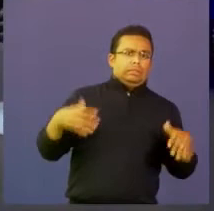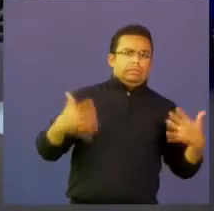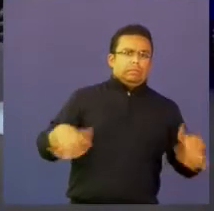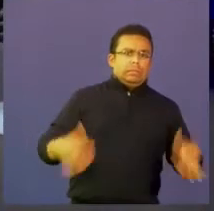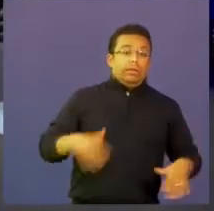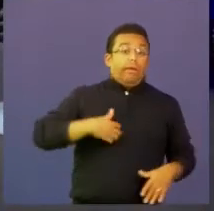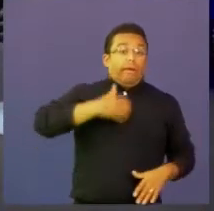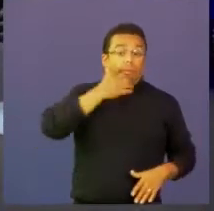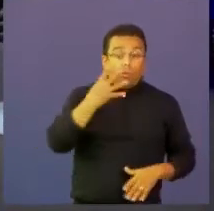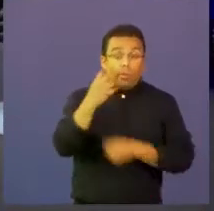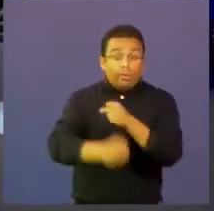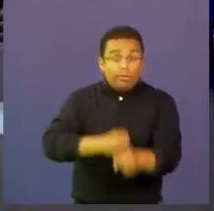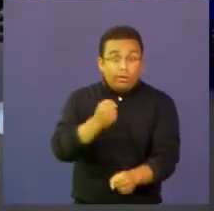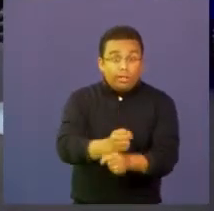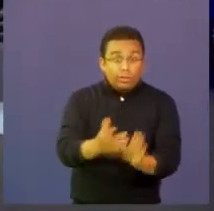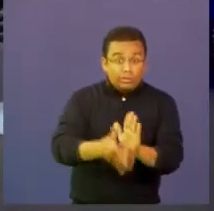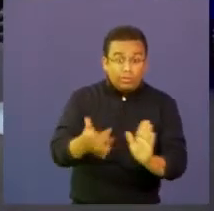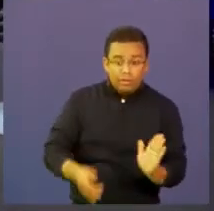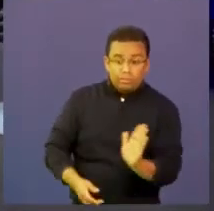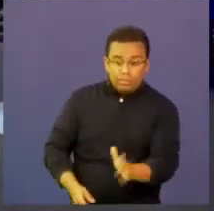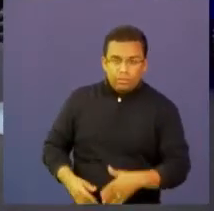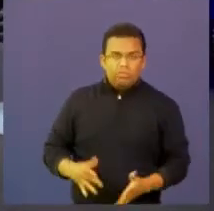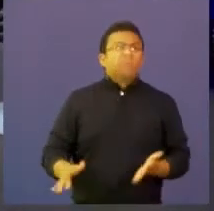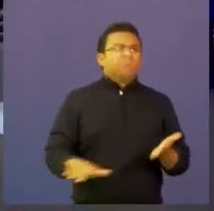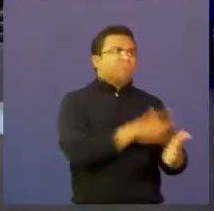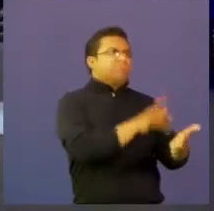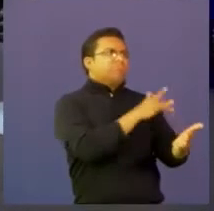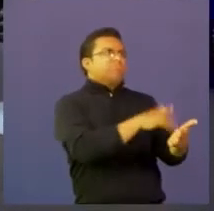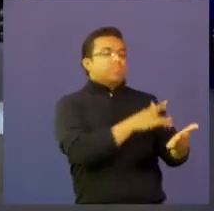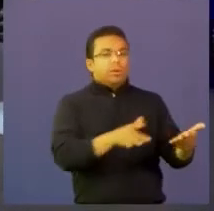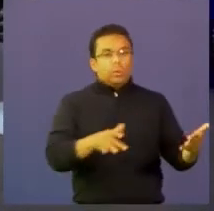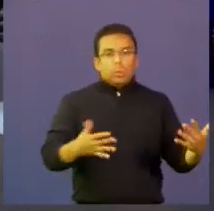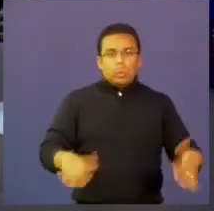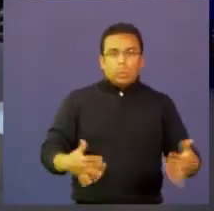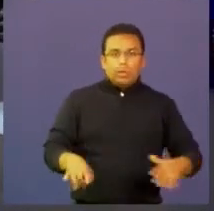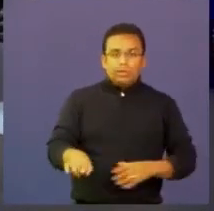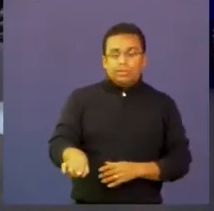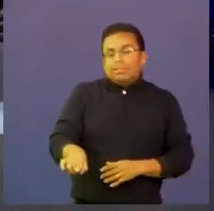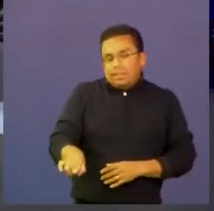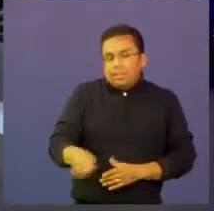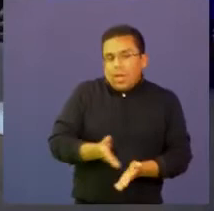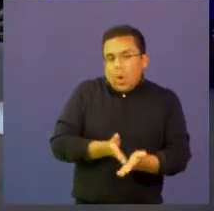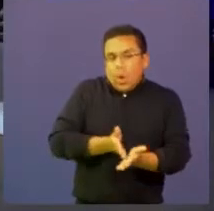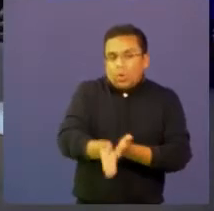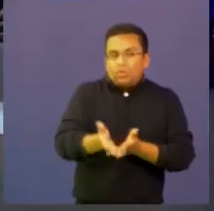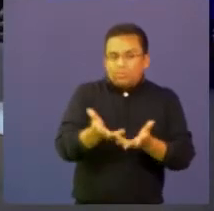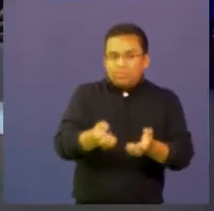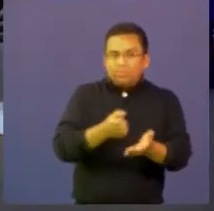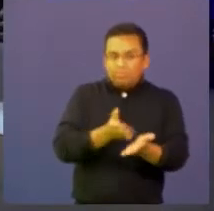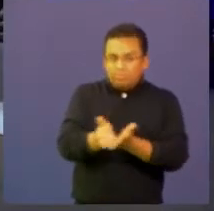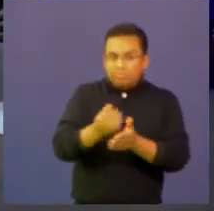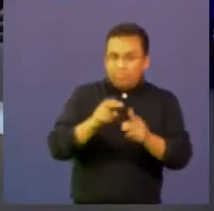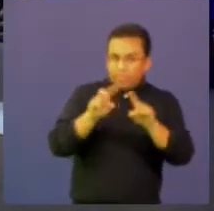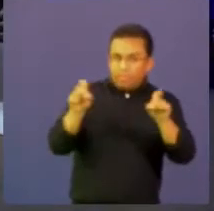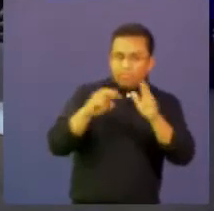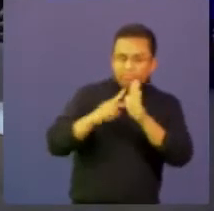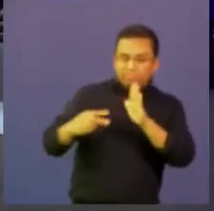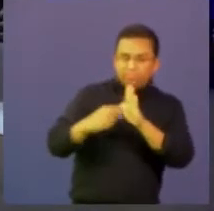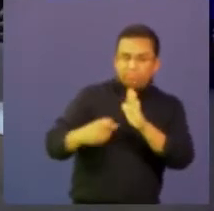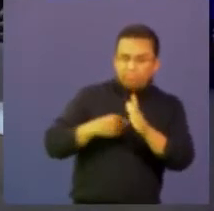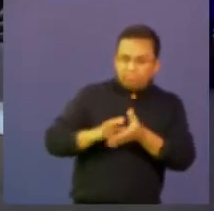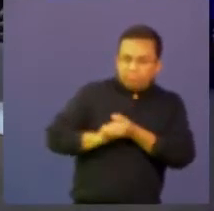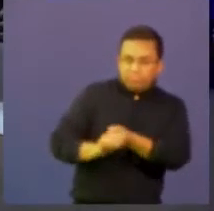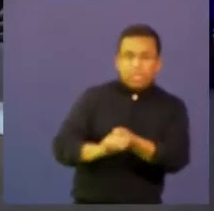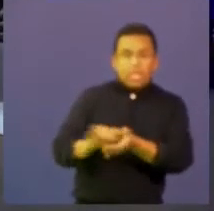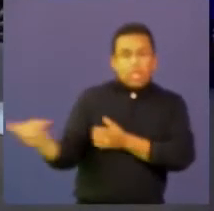tableta a un niño de cuatro años y él ya sabe manejarla completamente nosotros queremos seguir utilizando estos medios de tecnología para poder trabajar de la mano